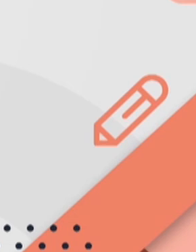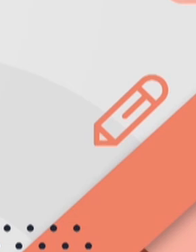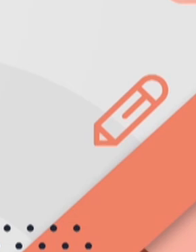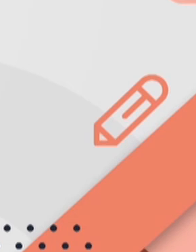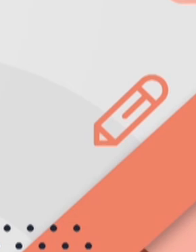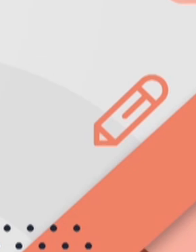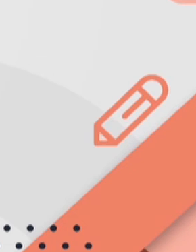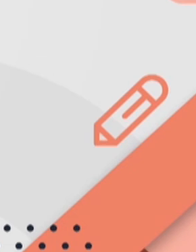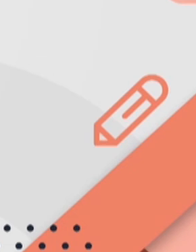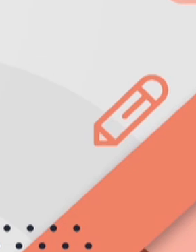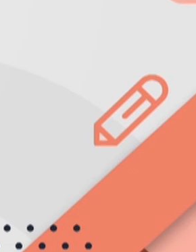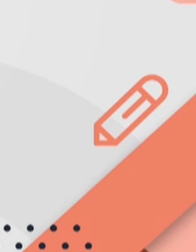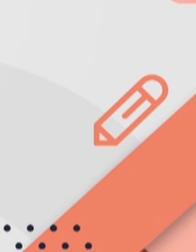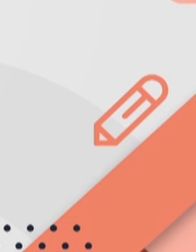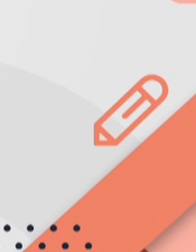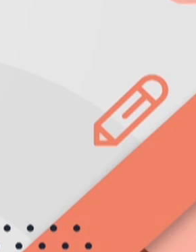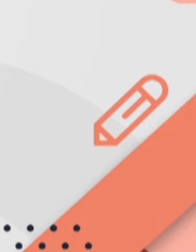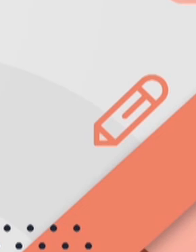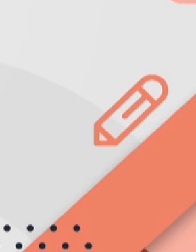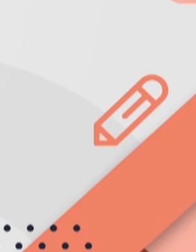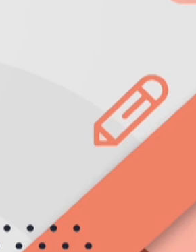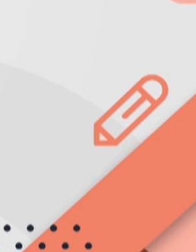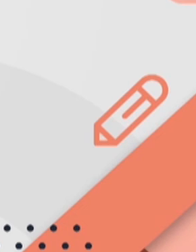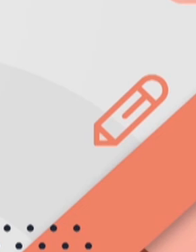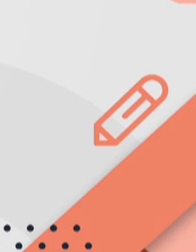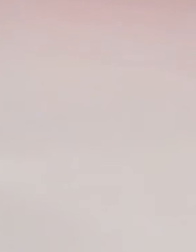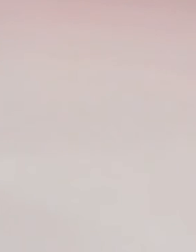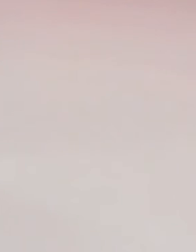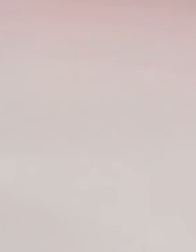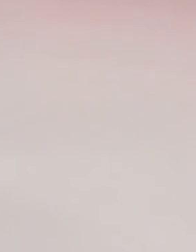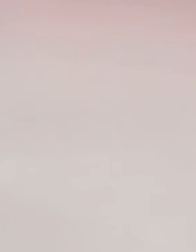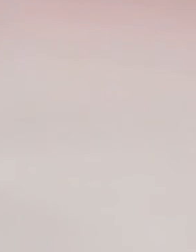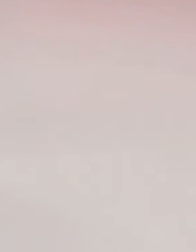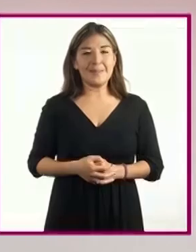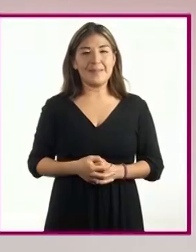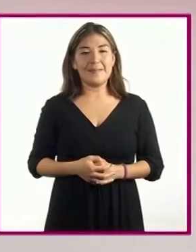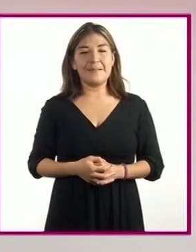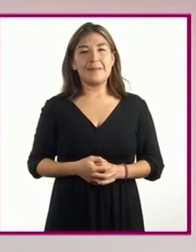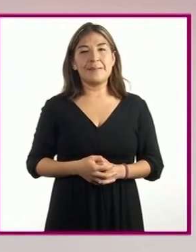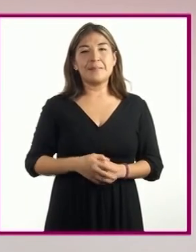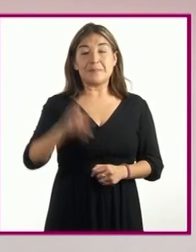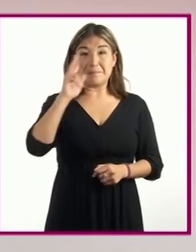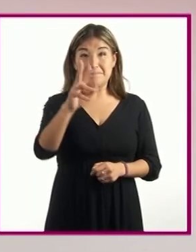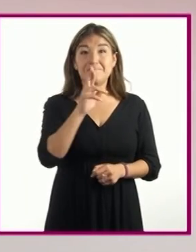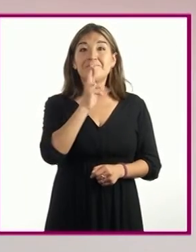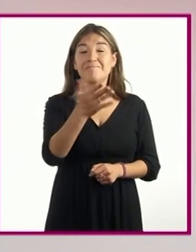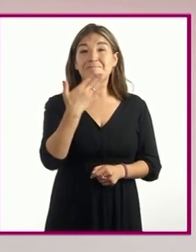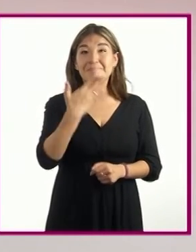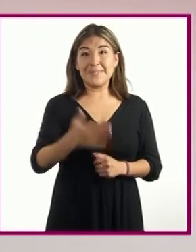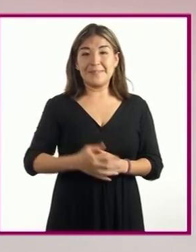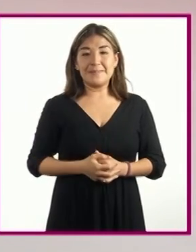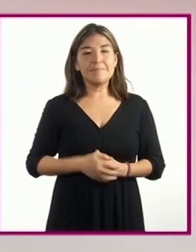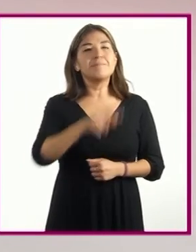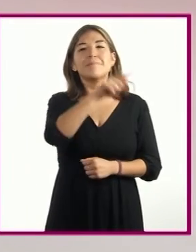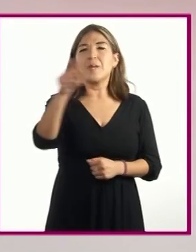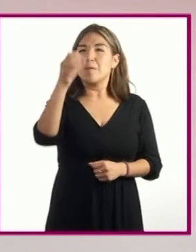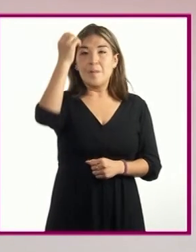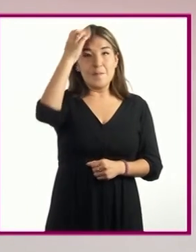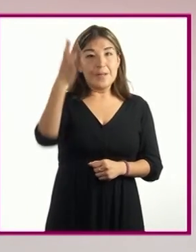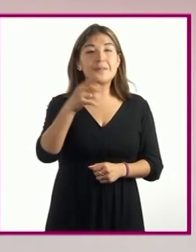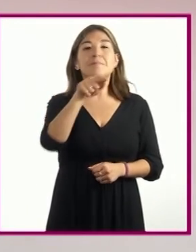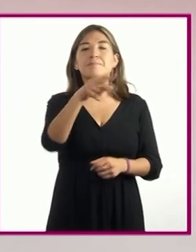inciso C espacio ficcional pudieron responder acertadamente no olviden que